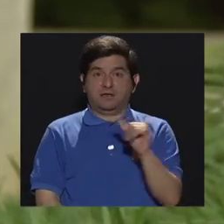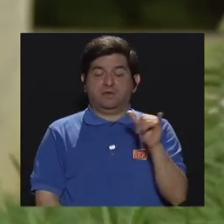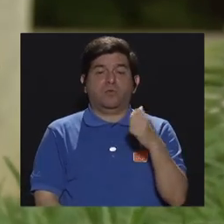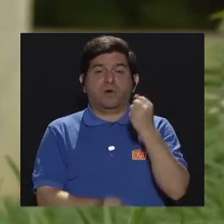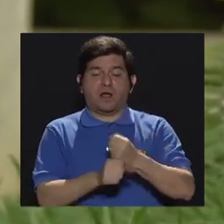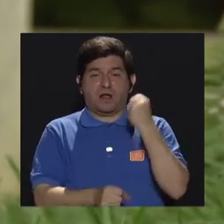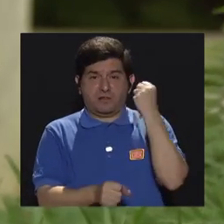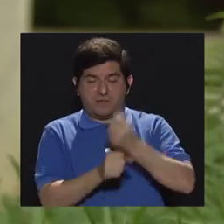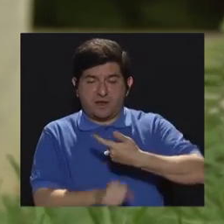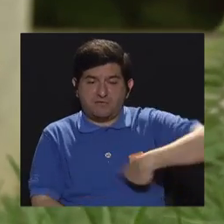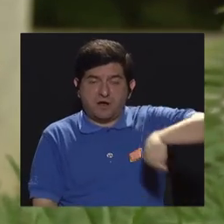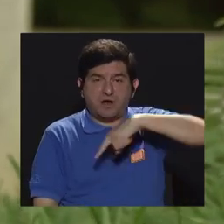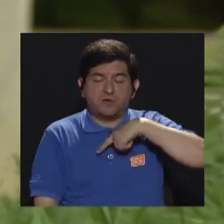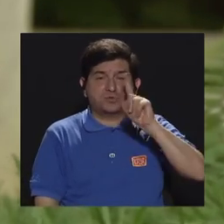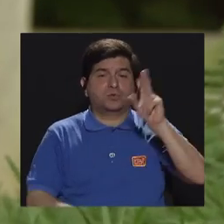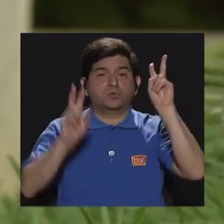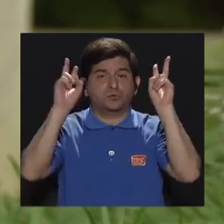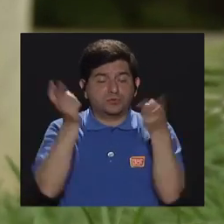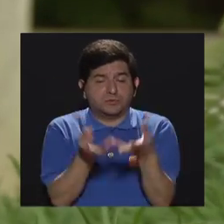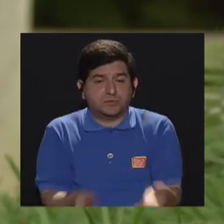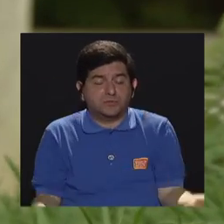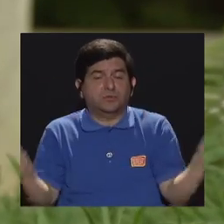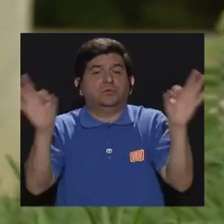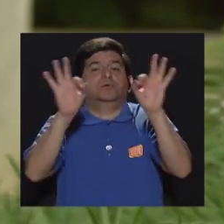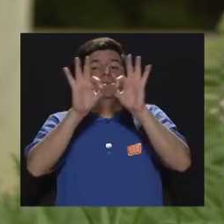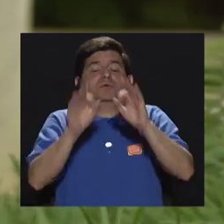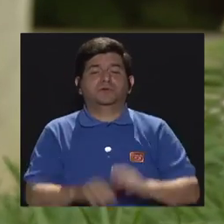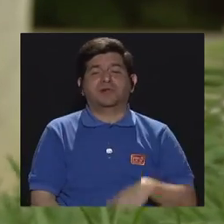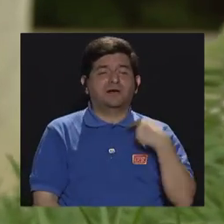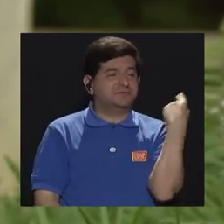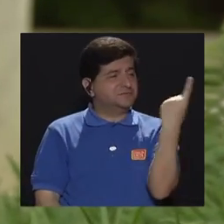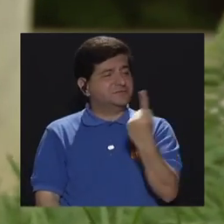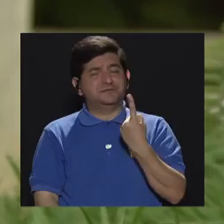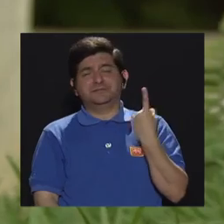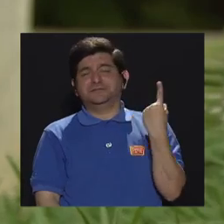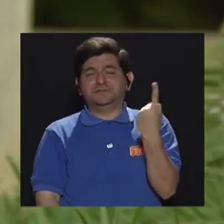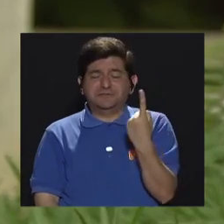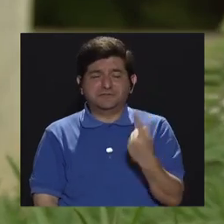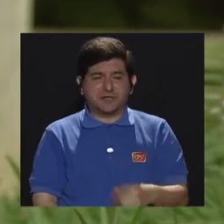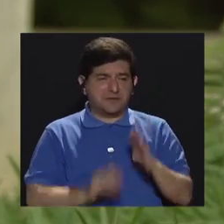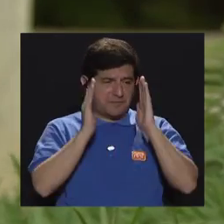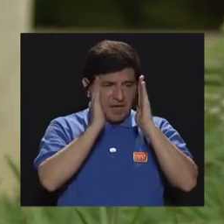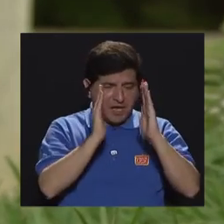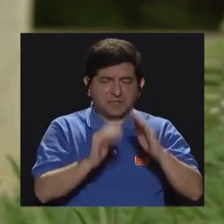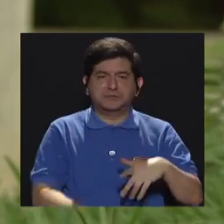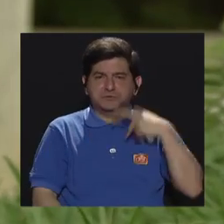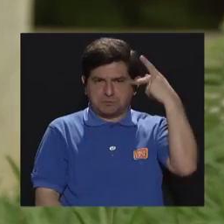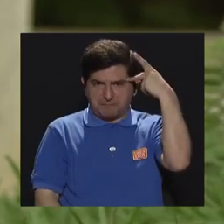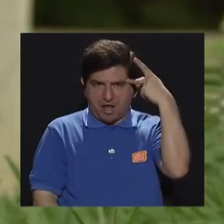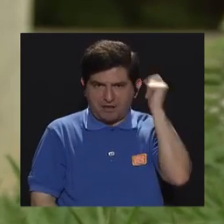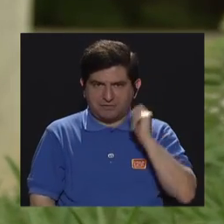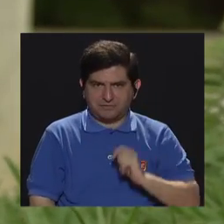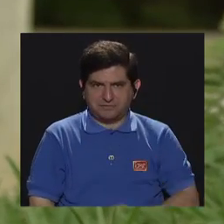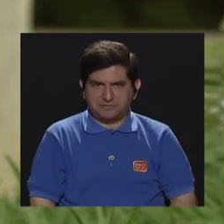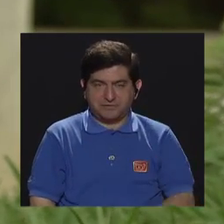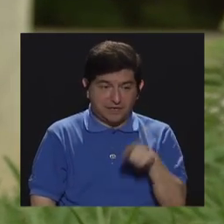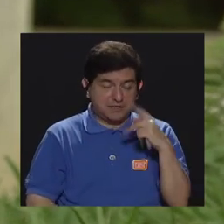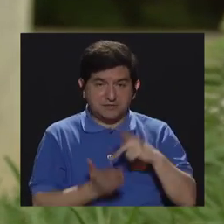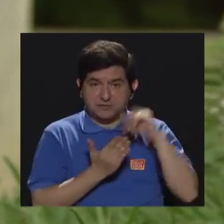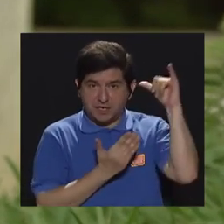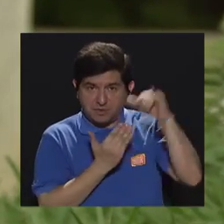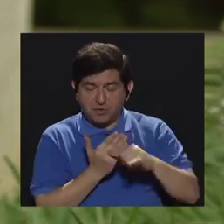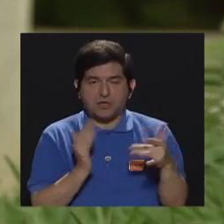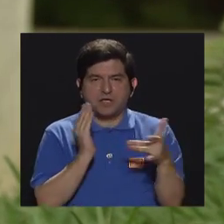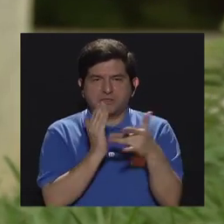trabajamos mucho ahí uno de los temas fundamentales y que siempre han abordado los padres de familia en este